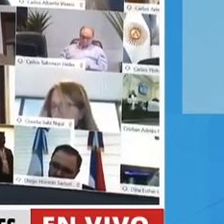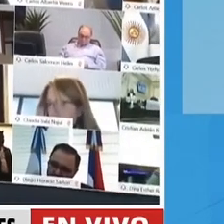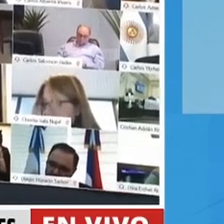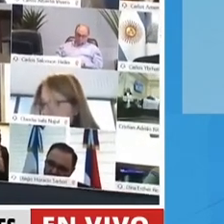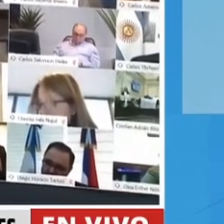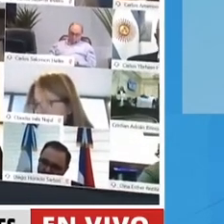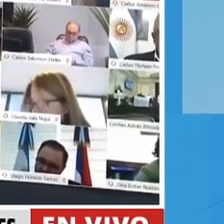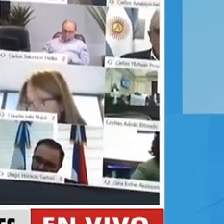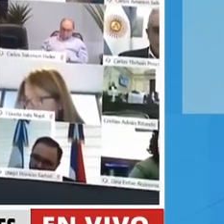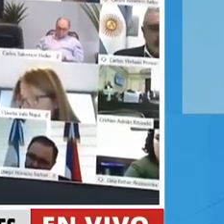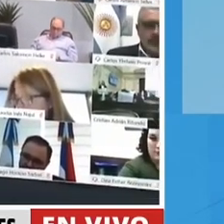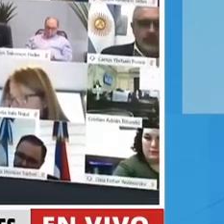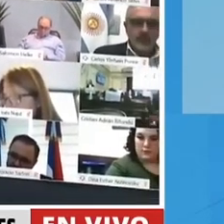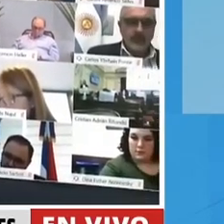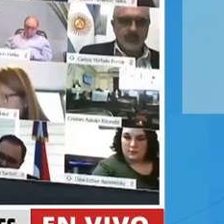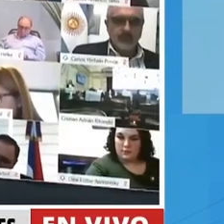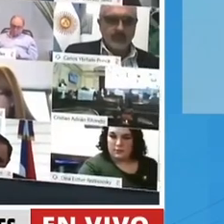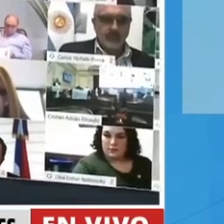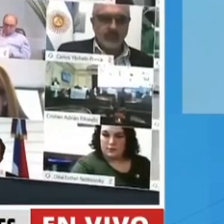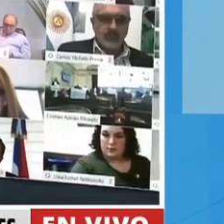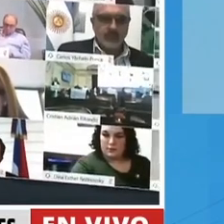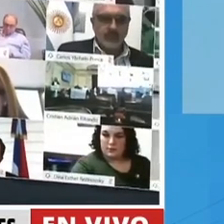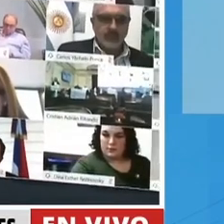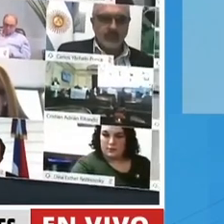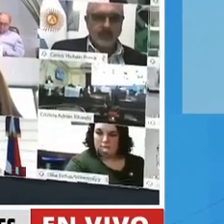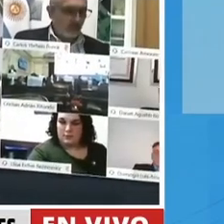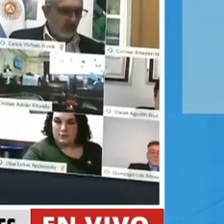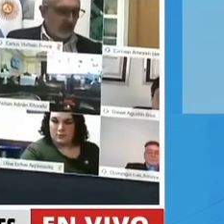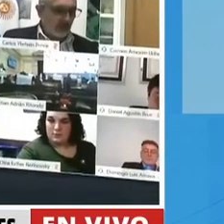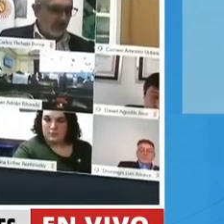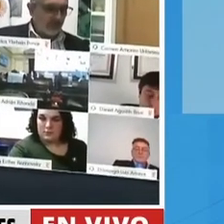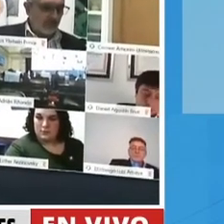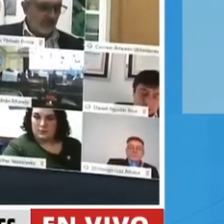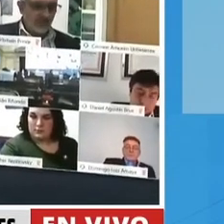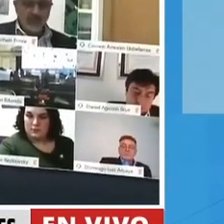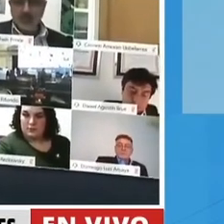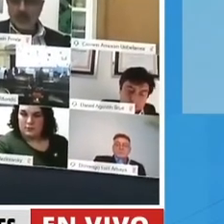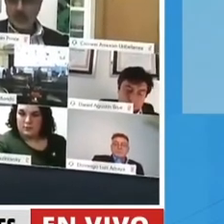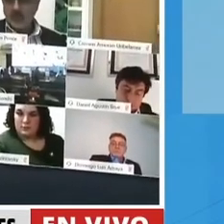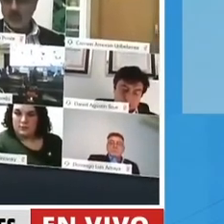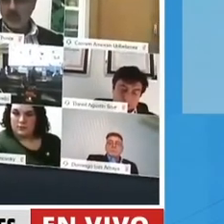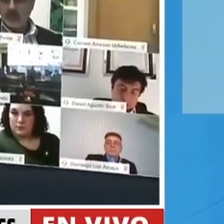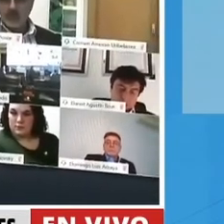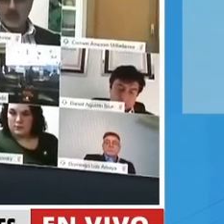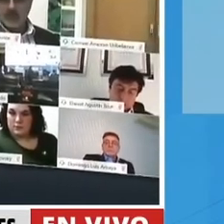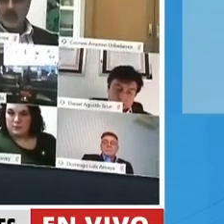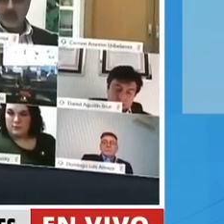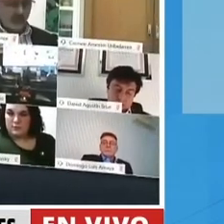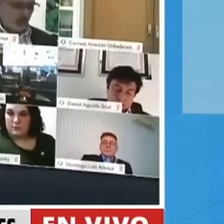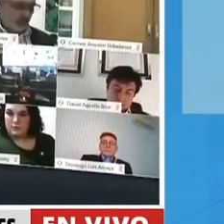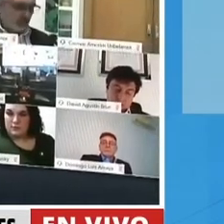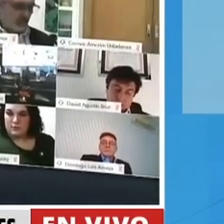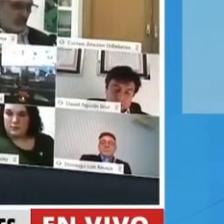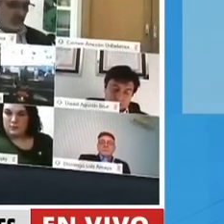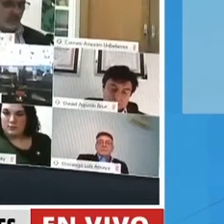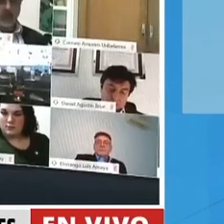agraviante, se está dando vía libre a que se siga despidiendo, a que se